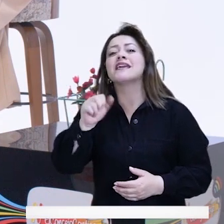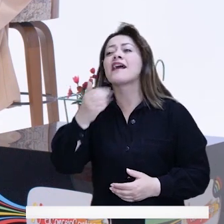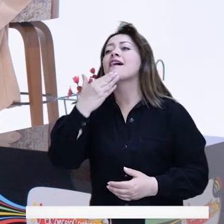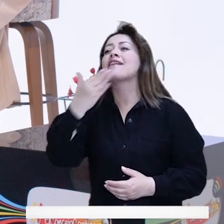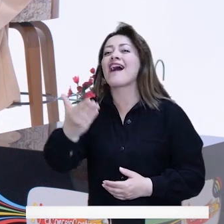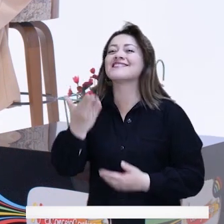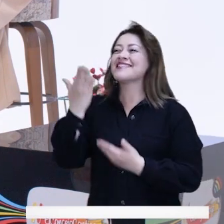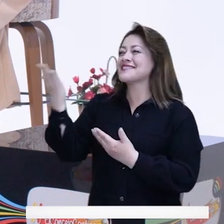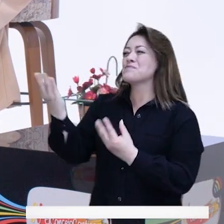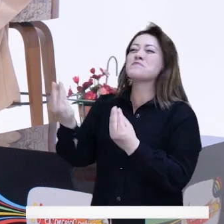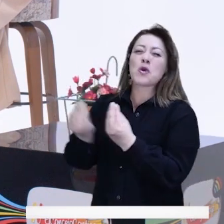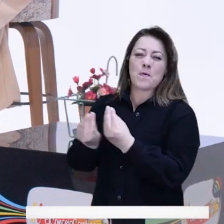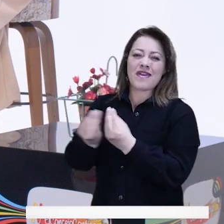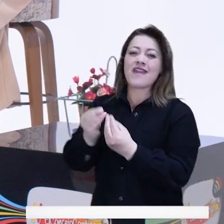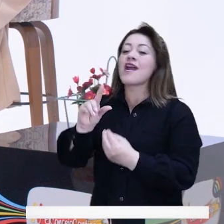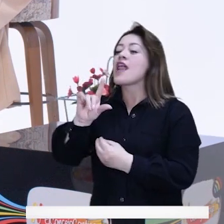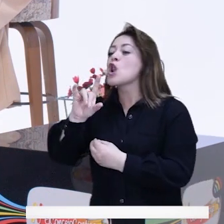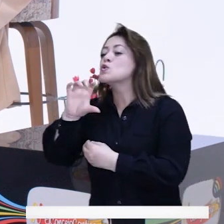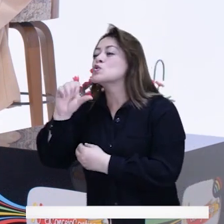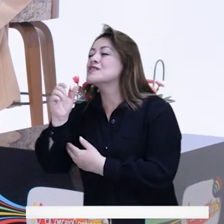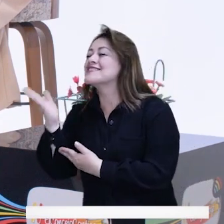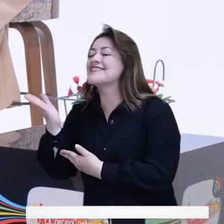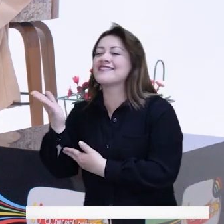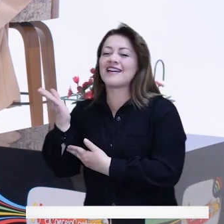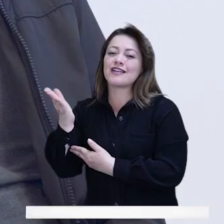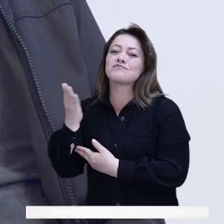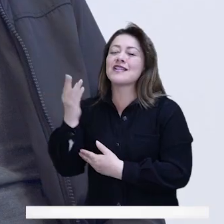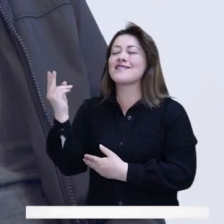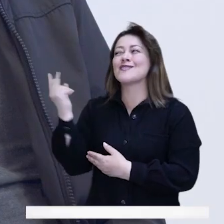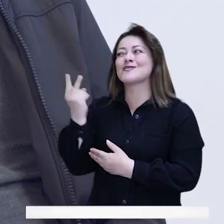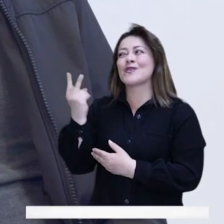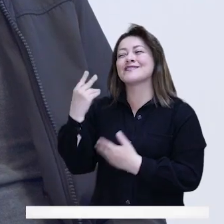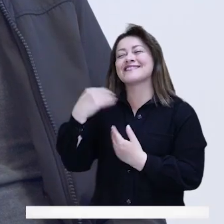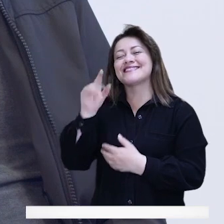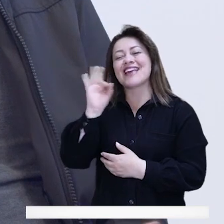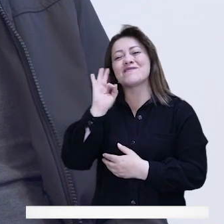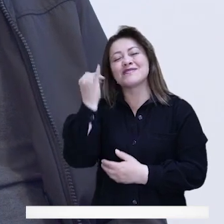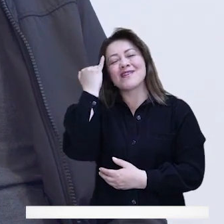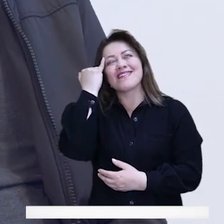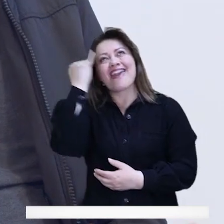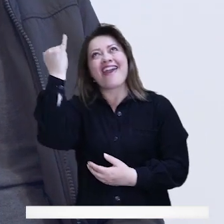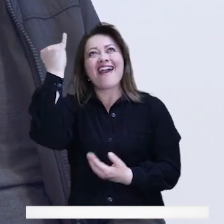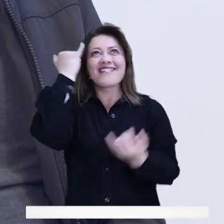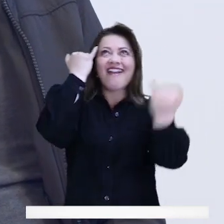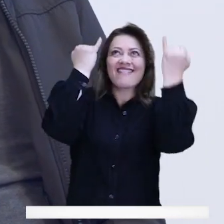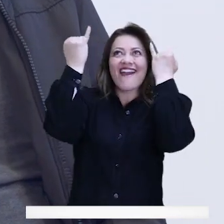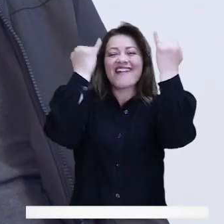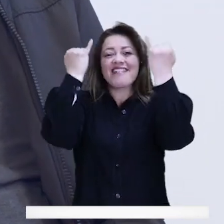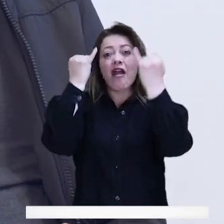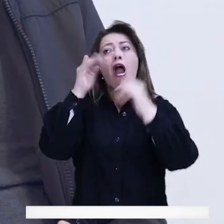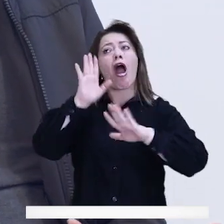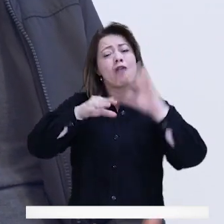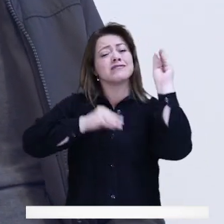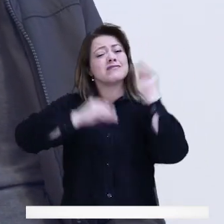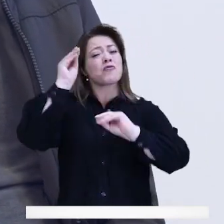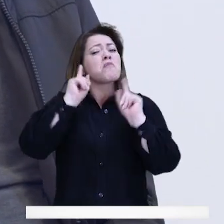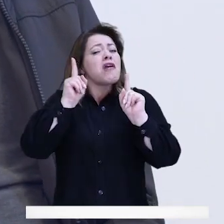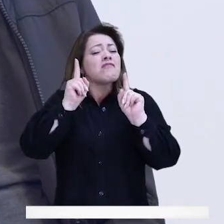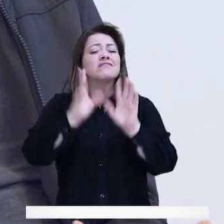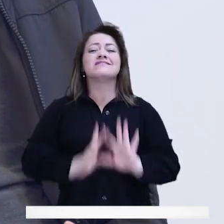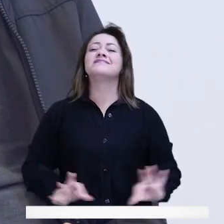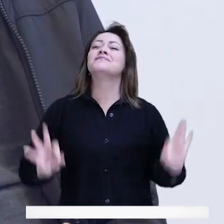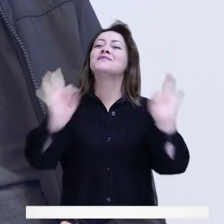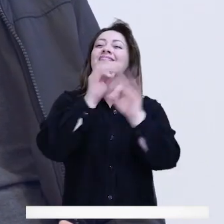muchas gracias. También a mi colega Lucía, con quien tenemos grandes ideas en común, ¿no? En algunas también tenemos